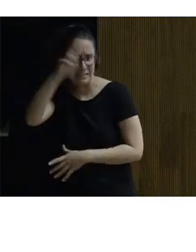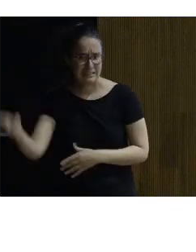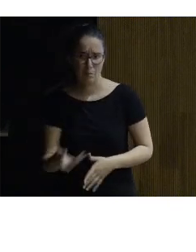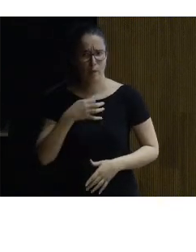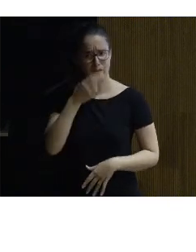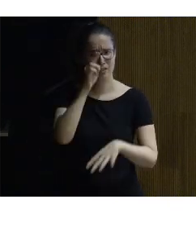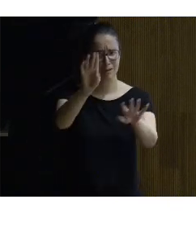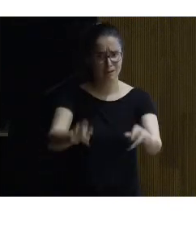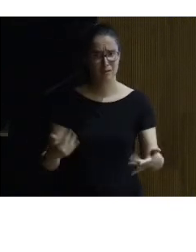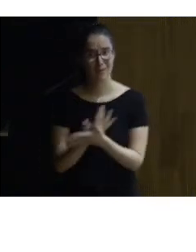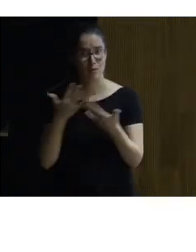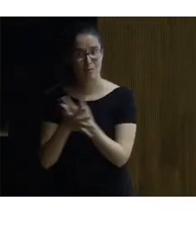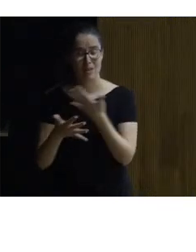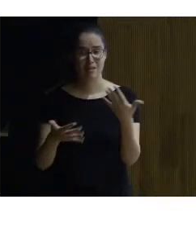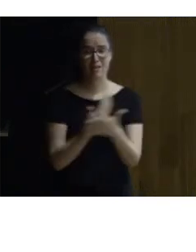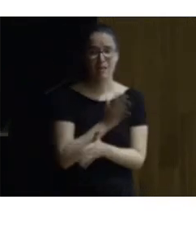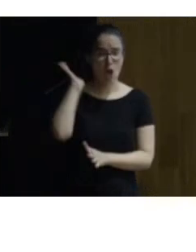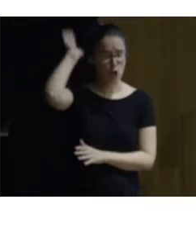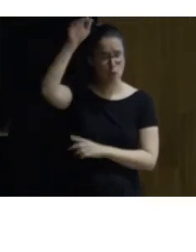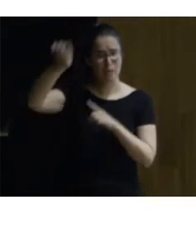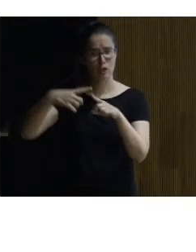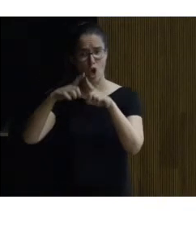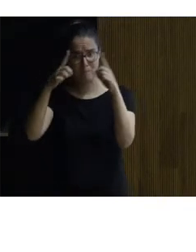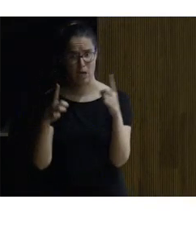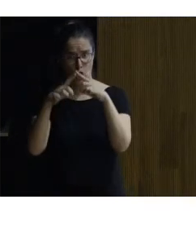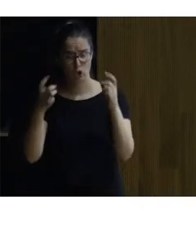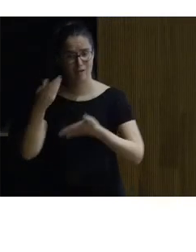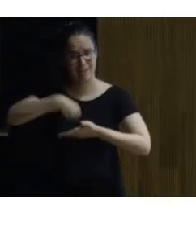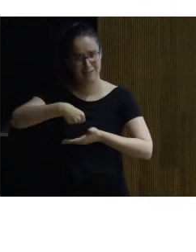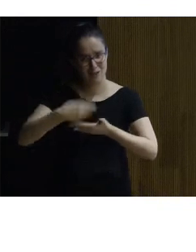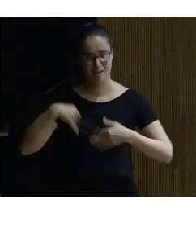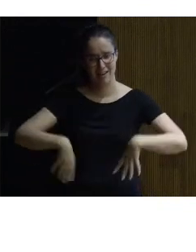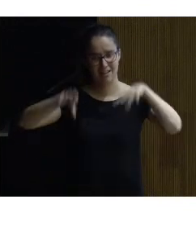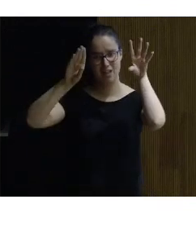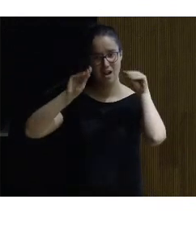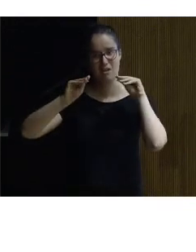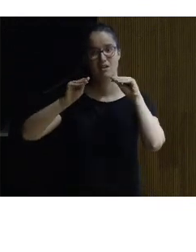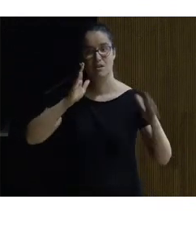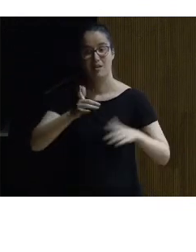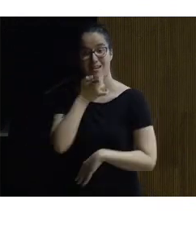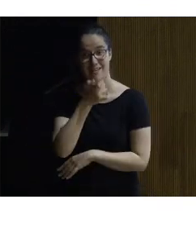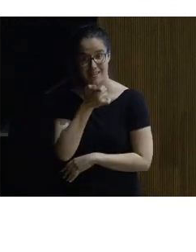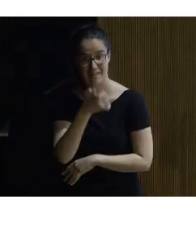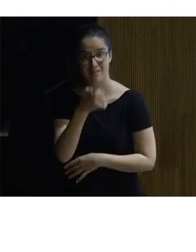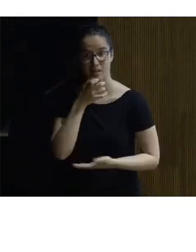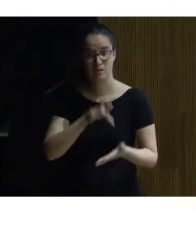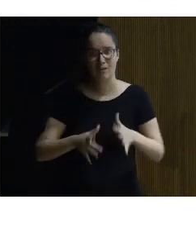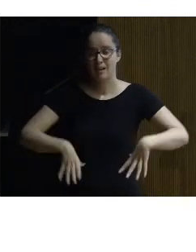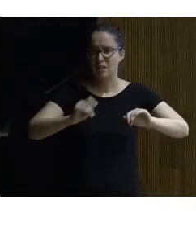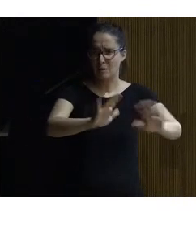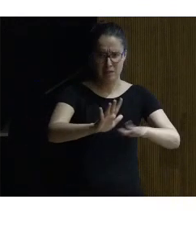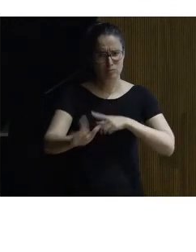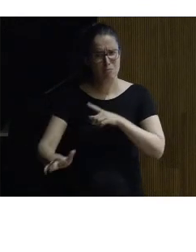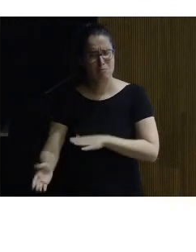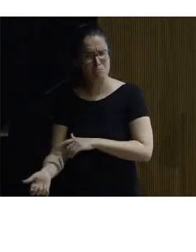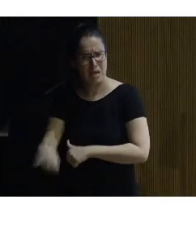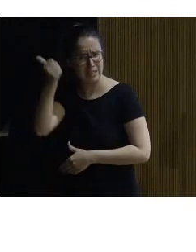y es una mezcla de románico y de gótico y aquí ya estamos en el interior las catedrales en el Reino Unido son más que catedrales